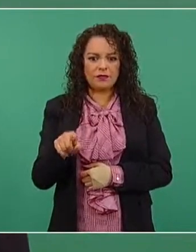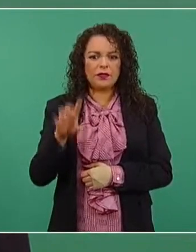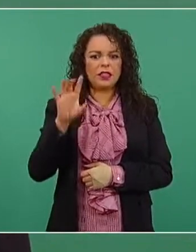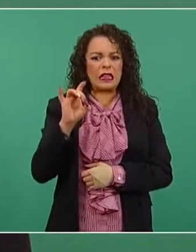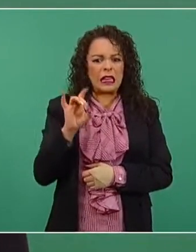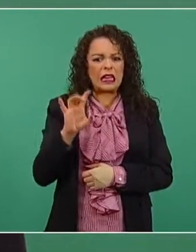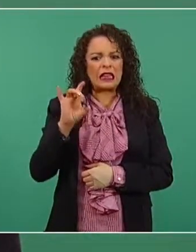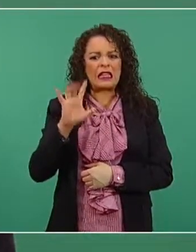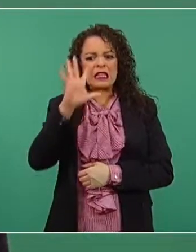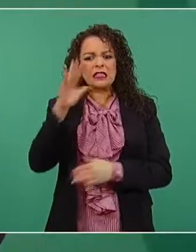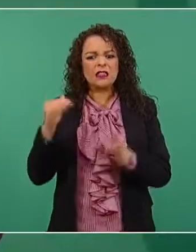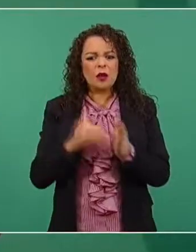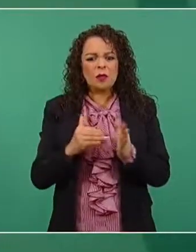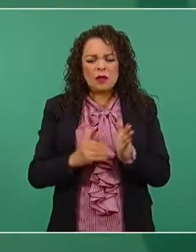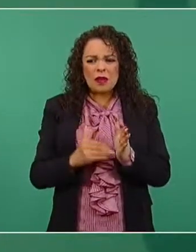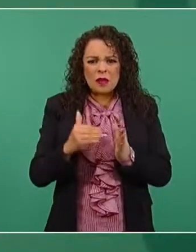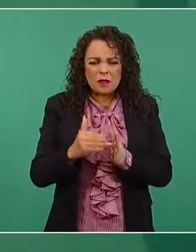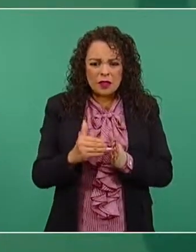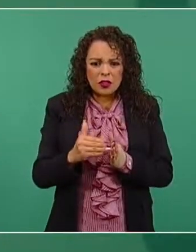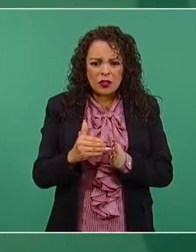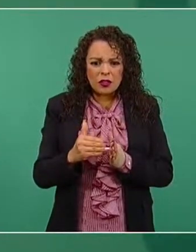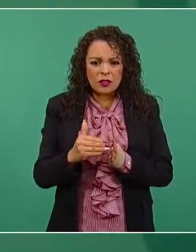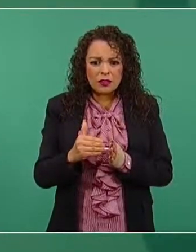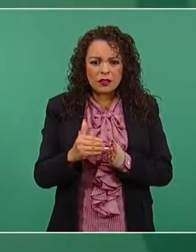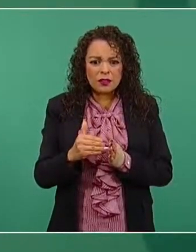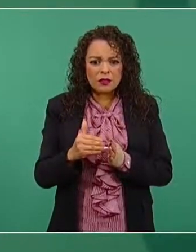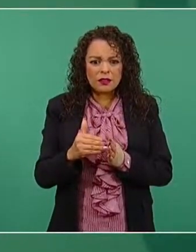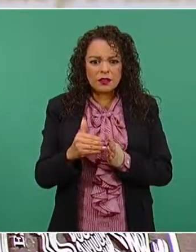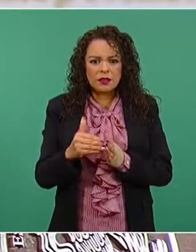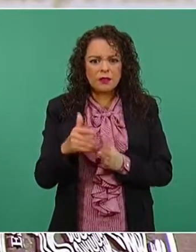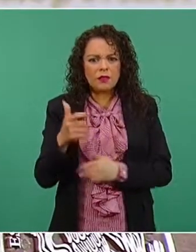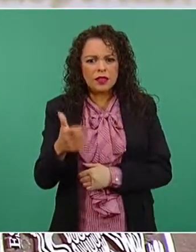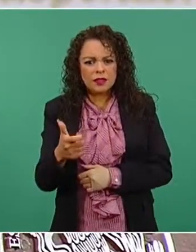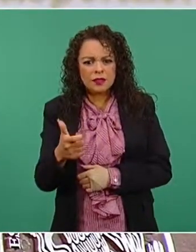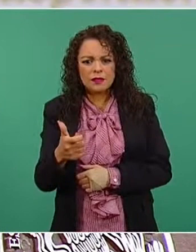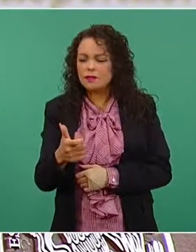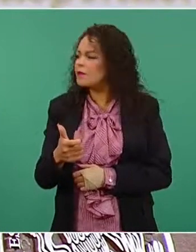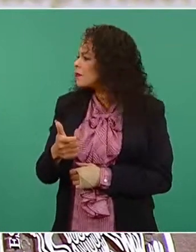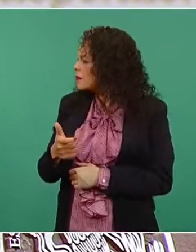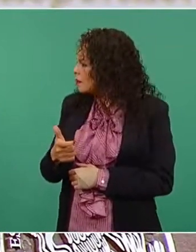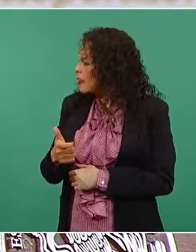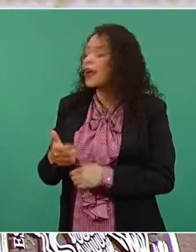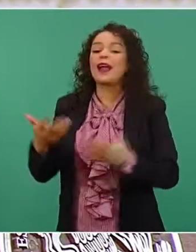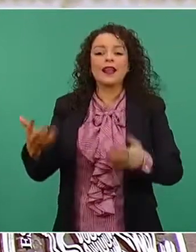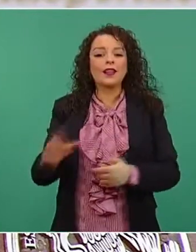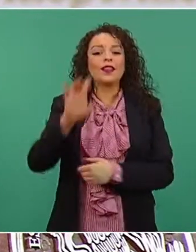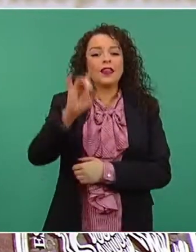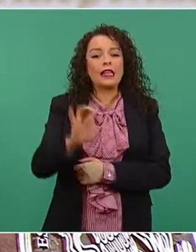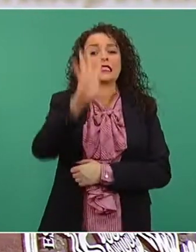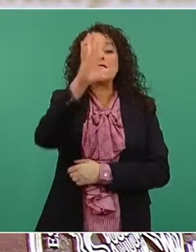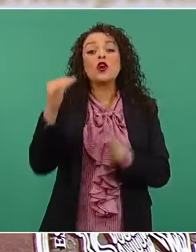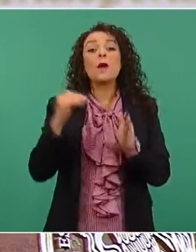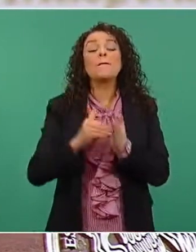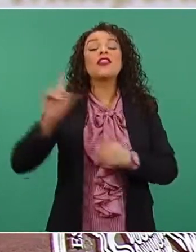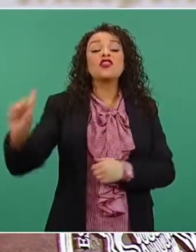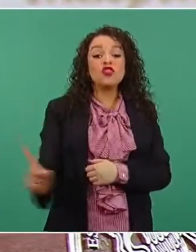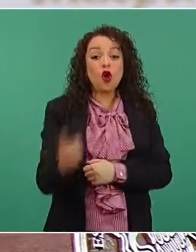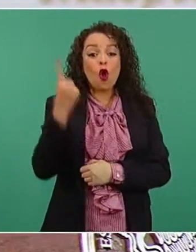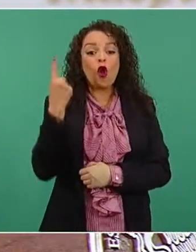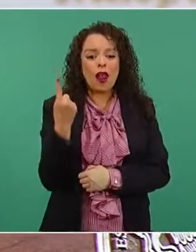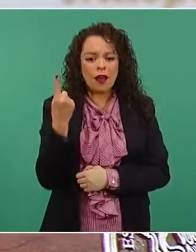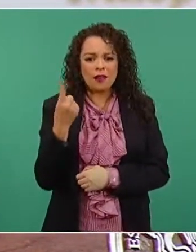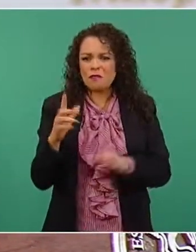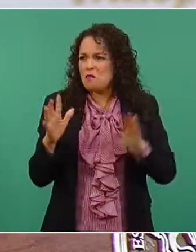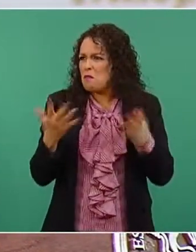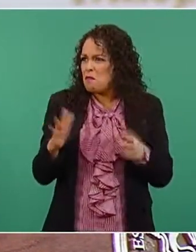mil millones, digo, mil pesos, 35 mil dólares, que vienen siendo